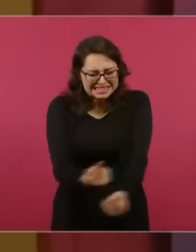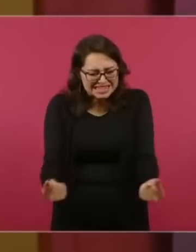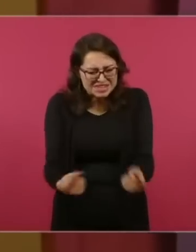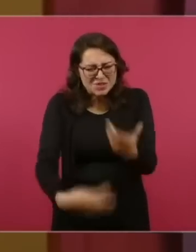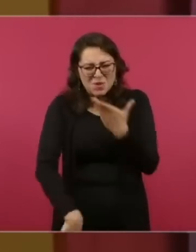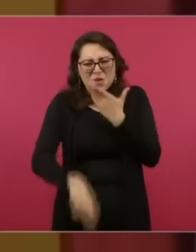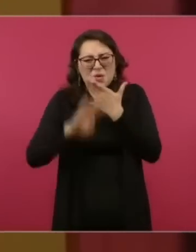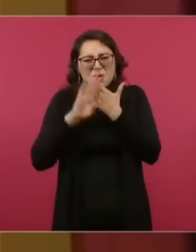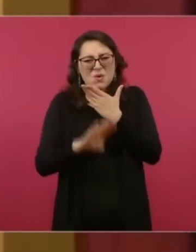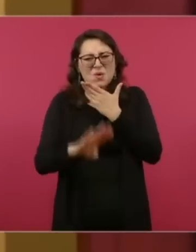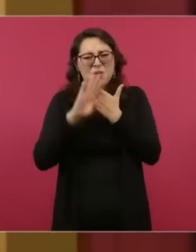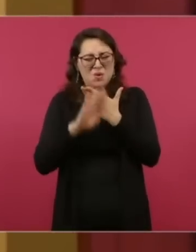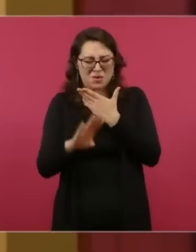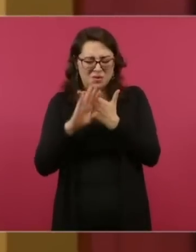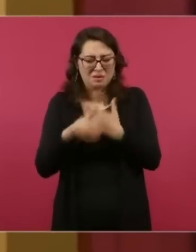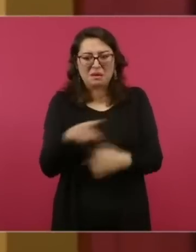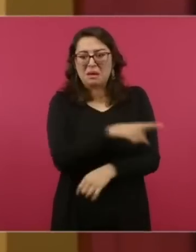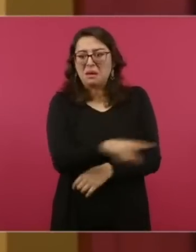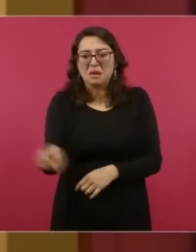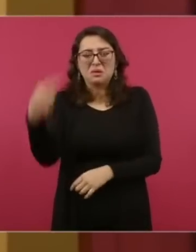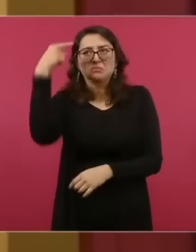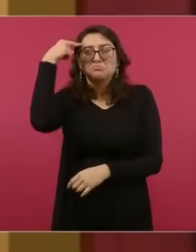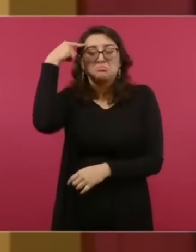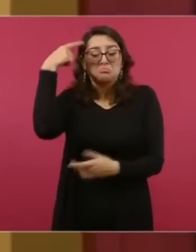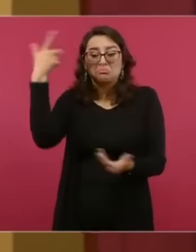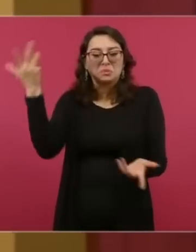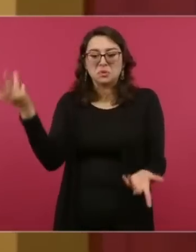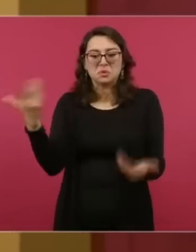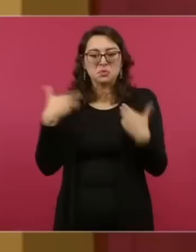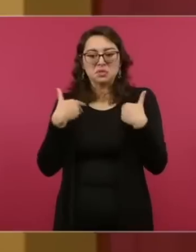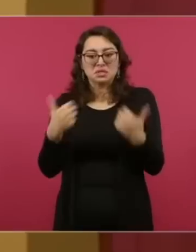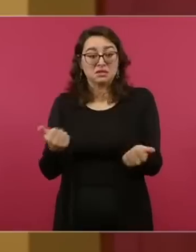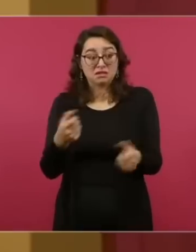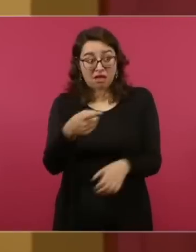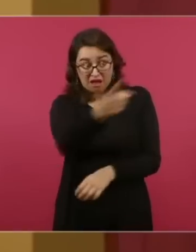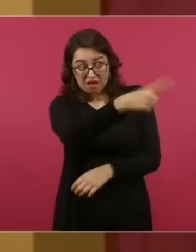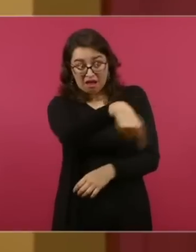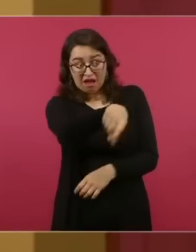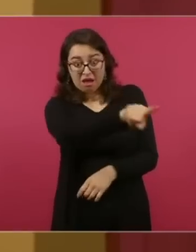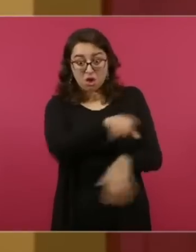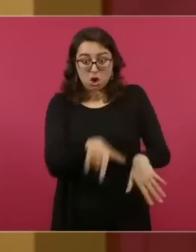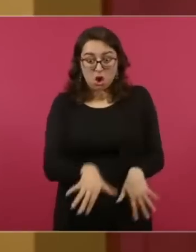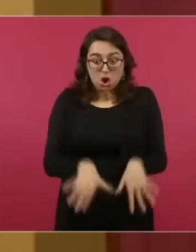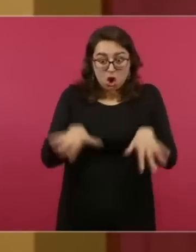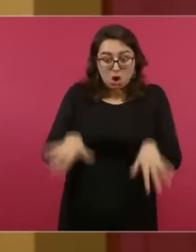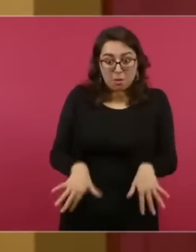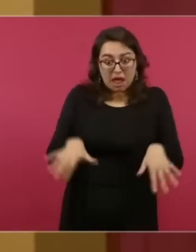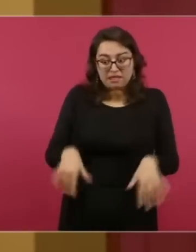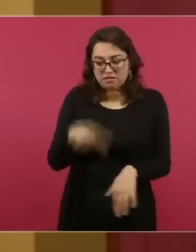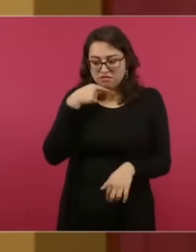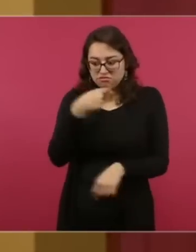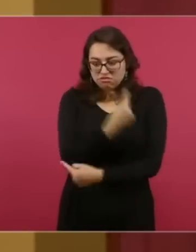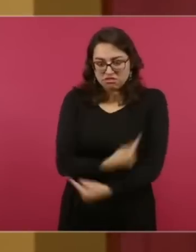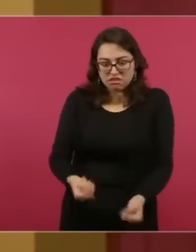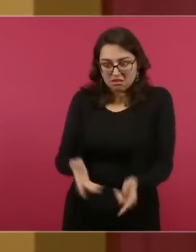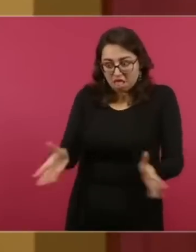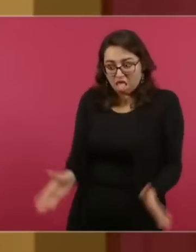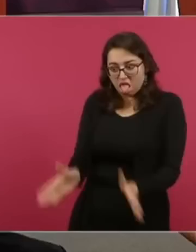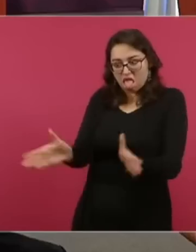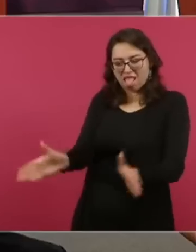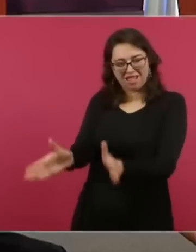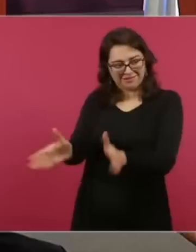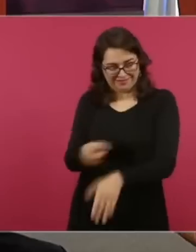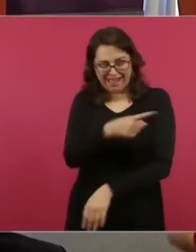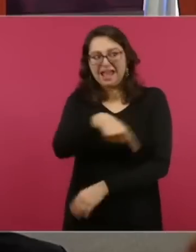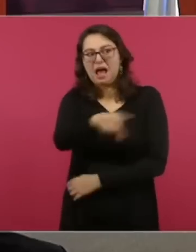pensamiento que no tienen el valor de expresar. Pero todo el texto es muy